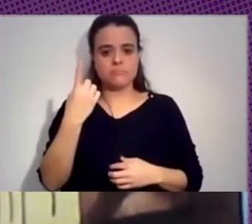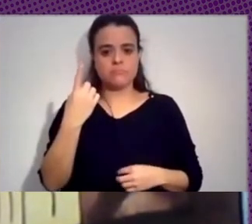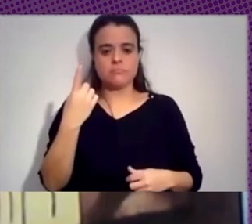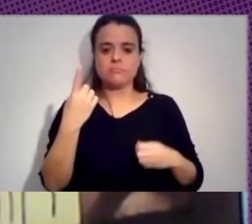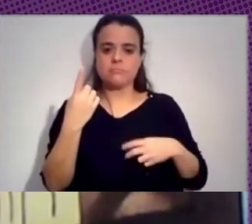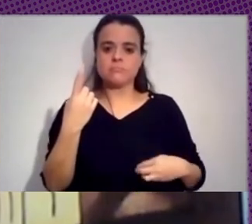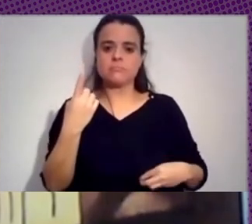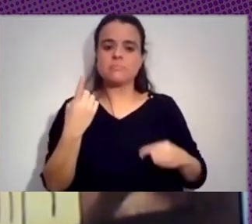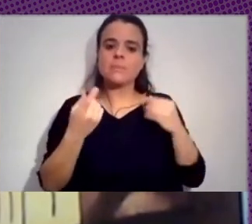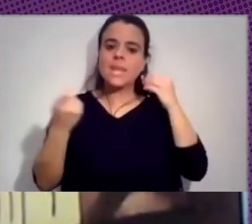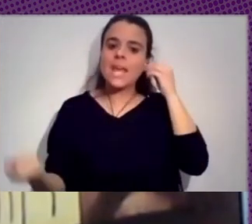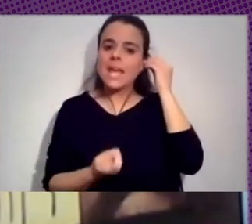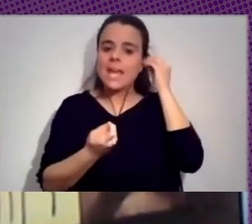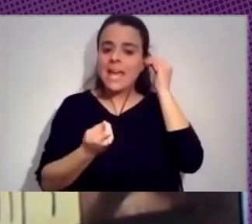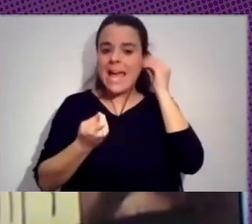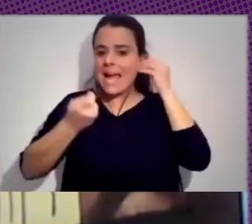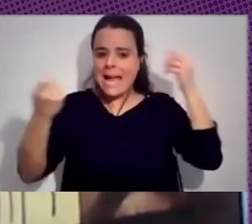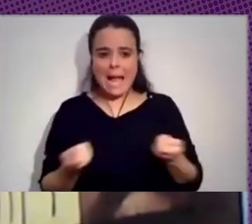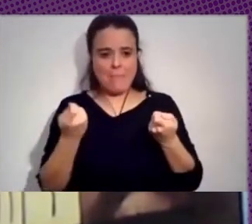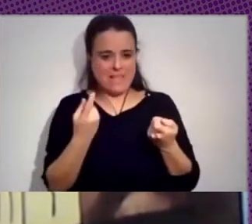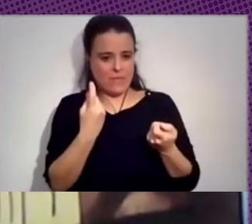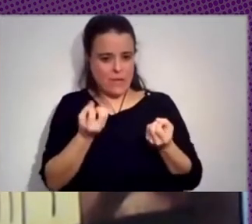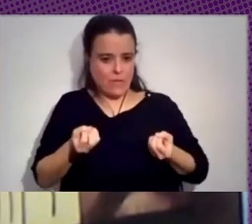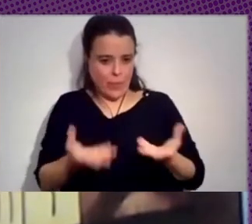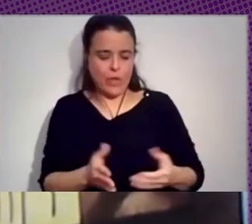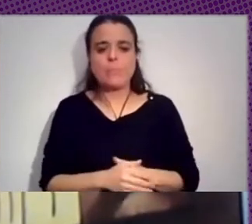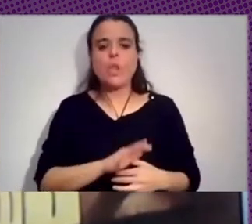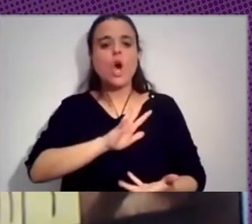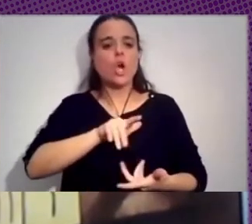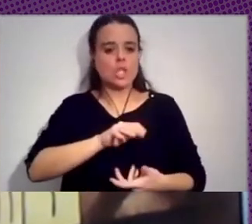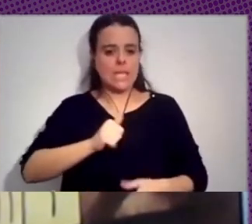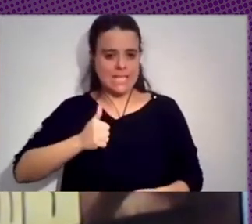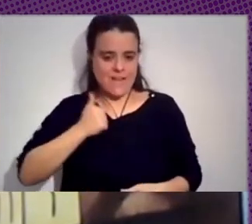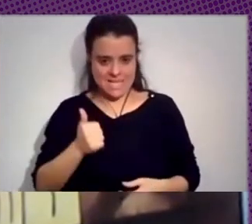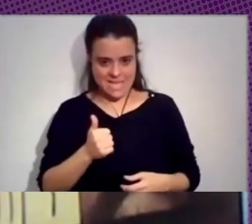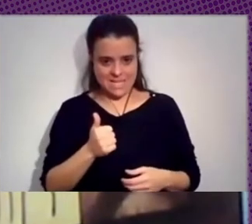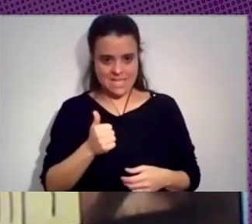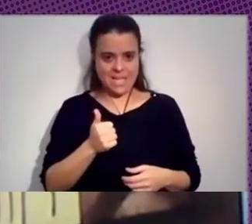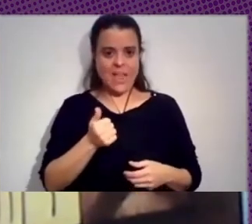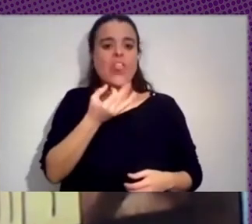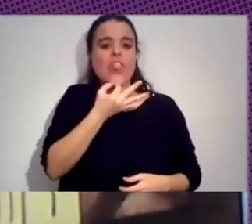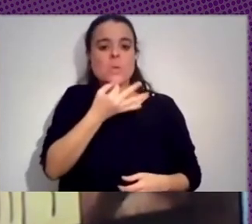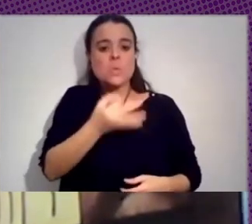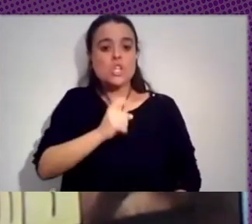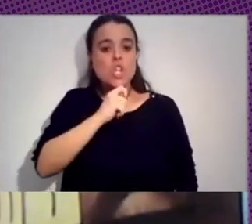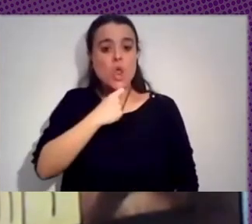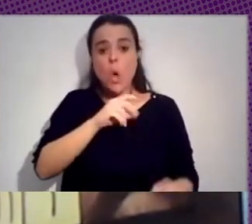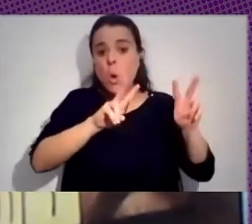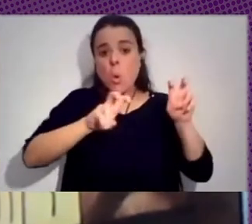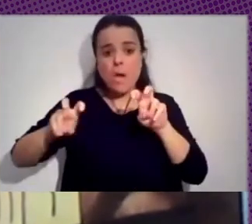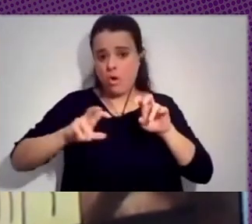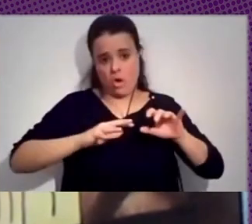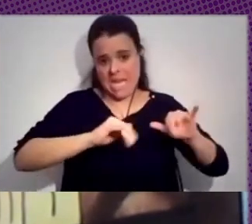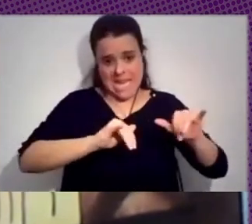desinformación, ni las noticias falsas, ni los discursos de odio son elementos nuevos en las